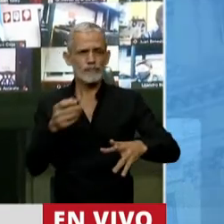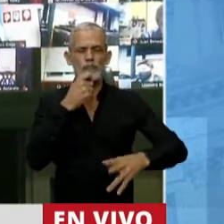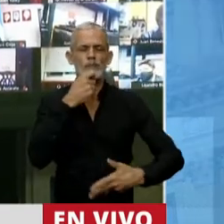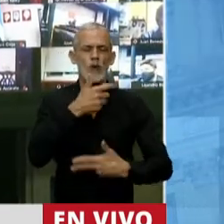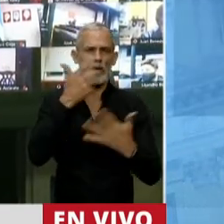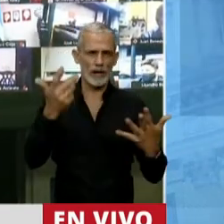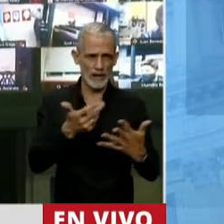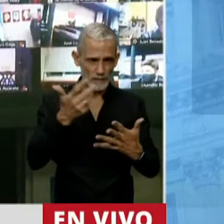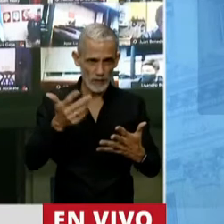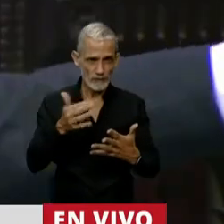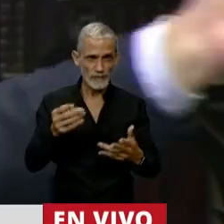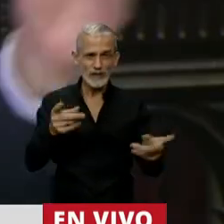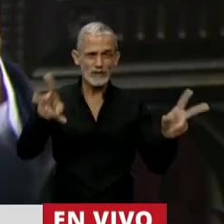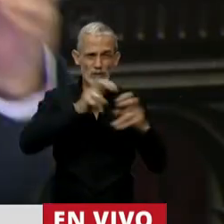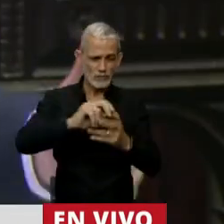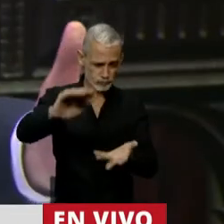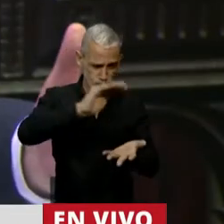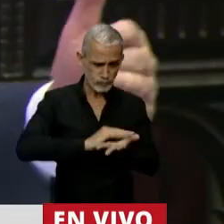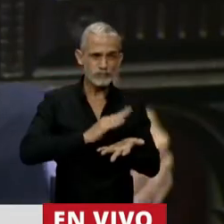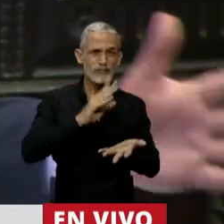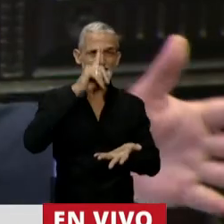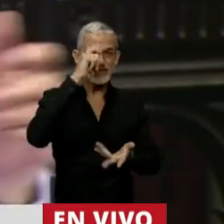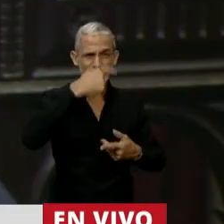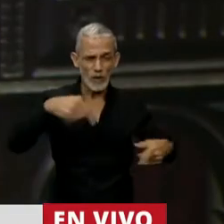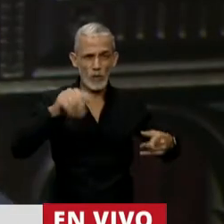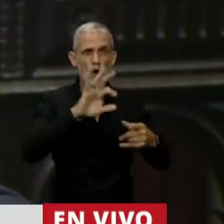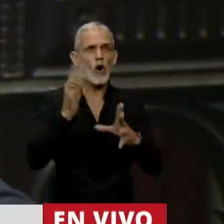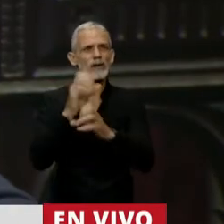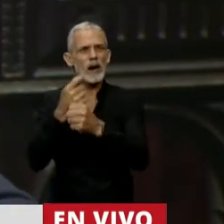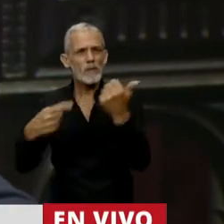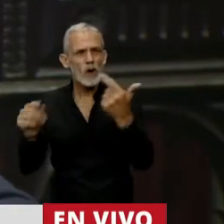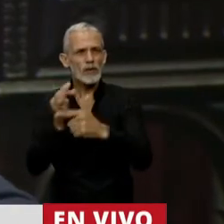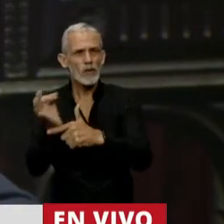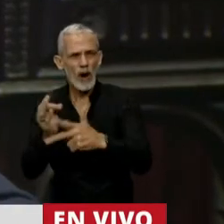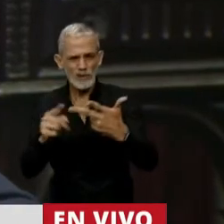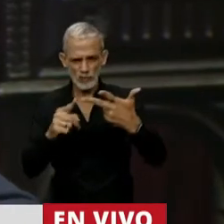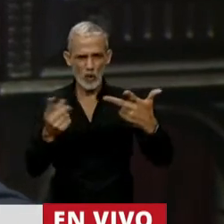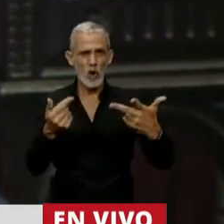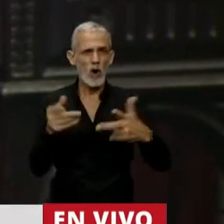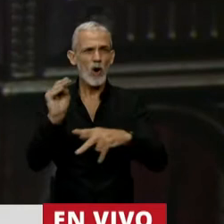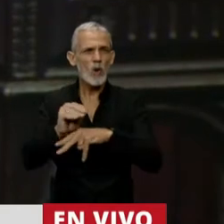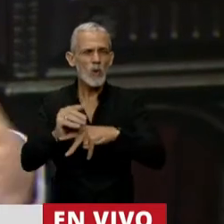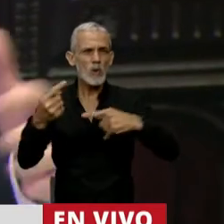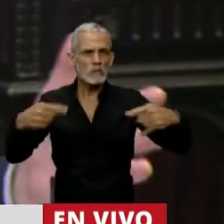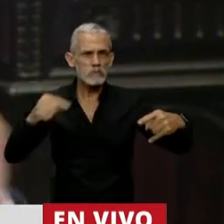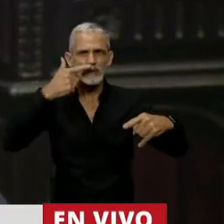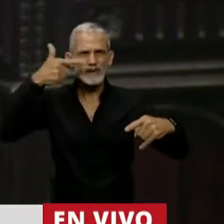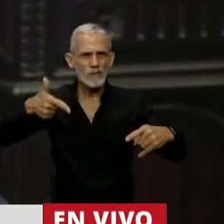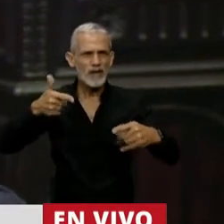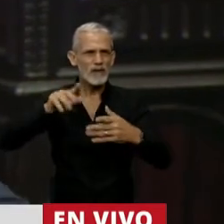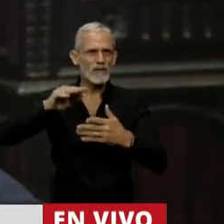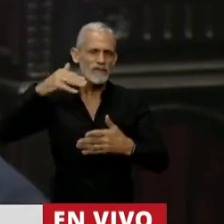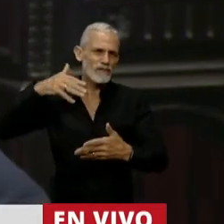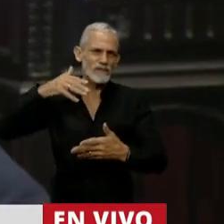solventar temas de la salud o materiales o transporte para la educación que cubrir déficit de YPF o un mayor